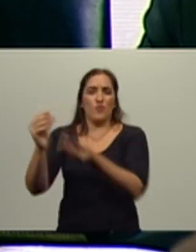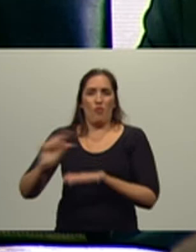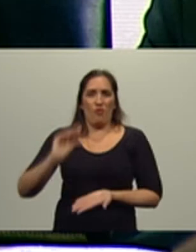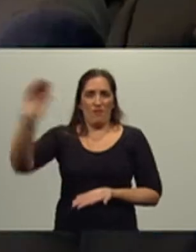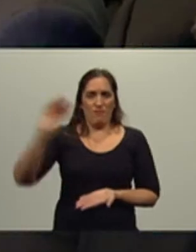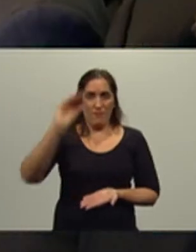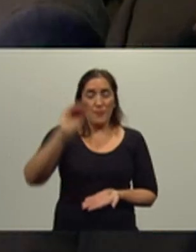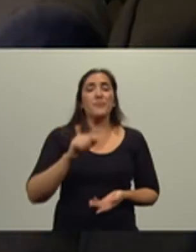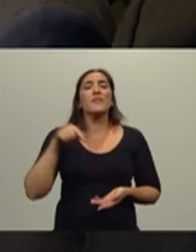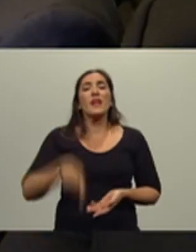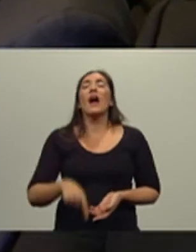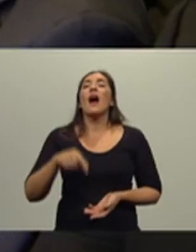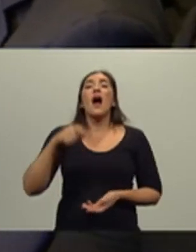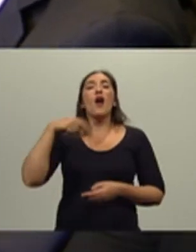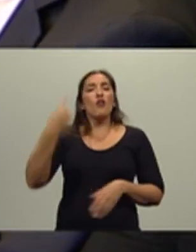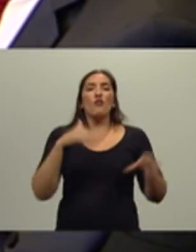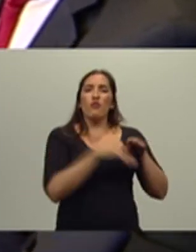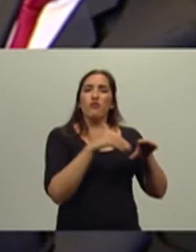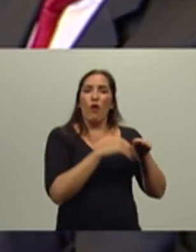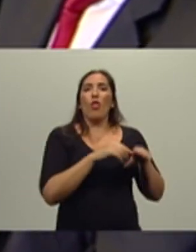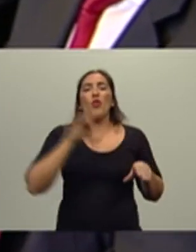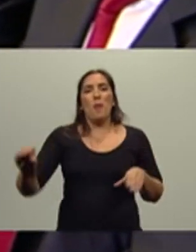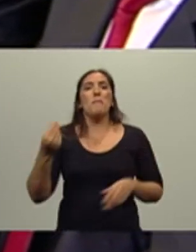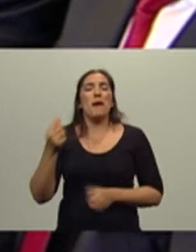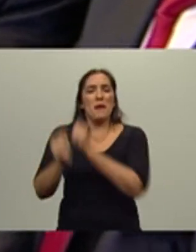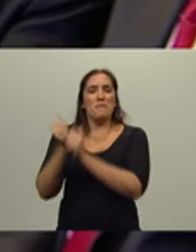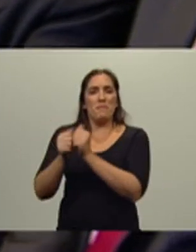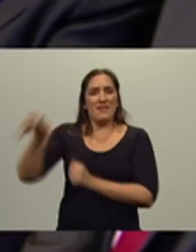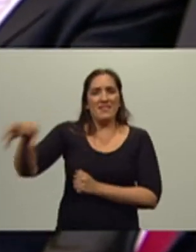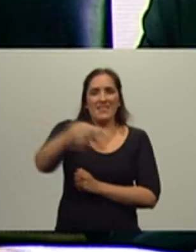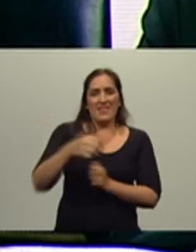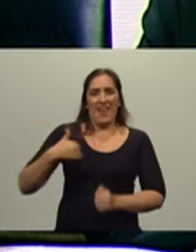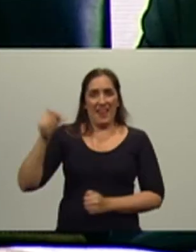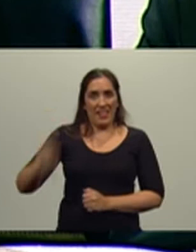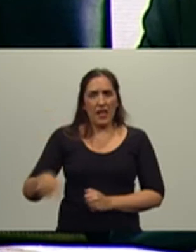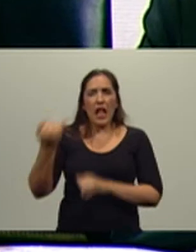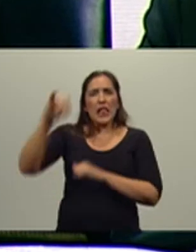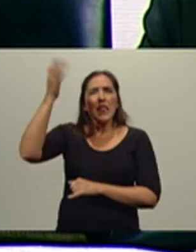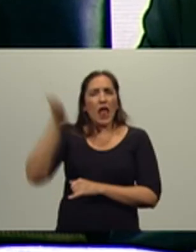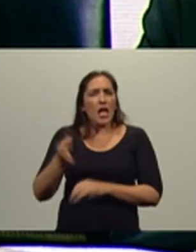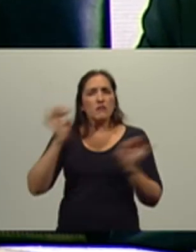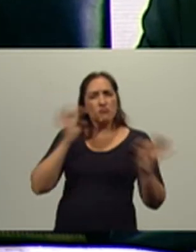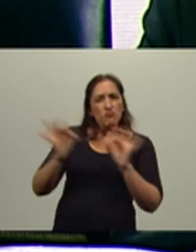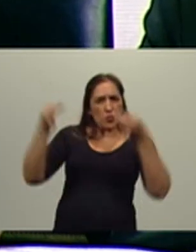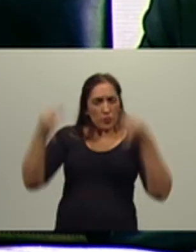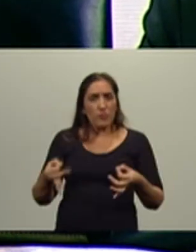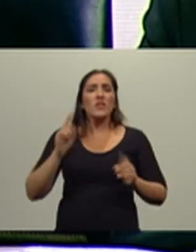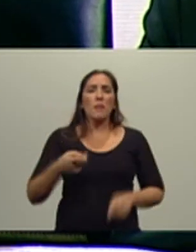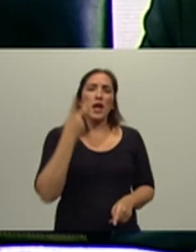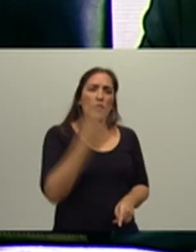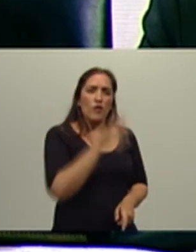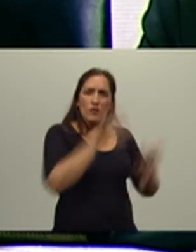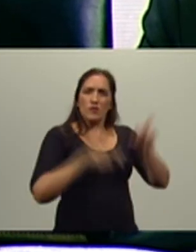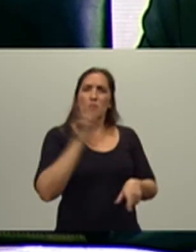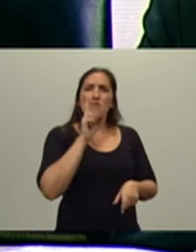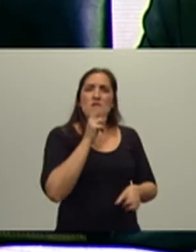este fondo de más de 10.000 millones de pesos para empresarios argentinos a tasas convenientes. Con este reconocimiento a las mujeres que